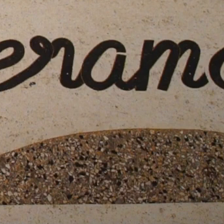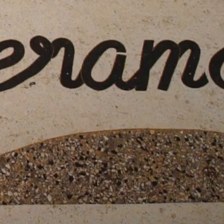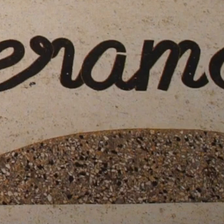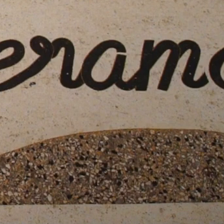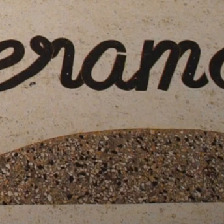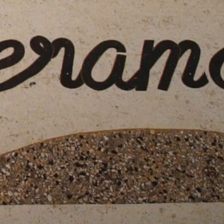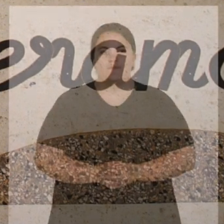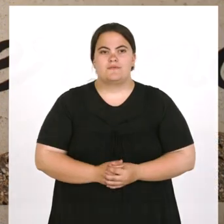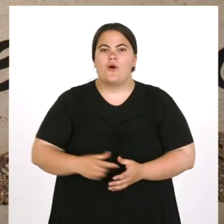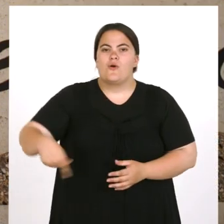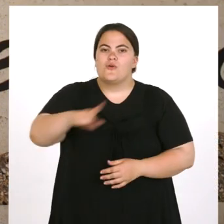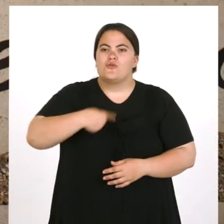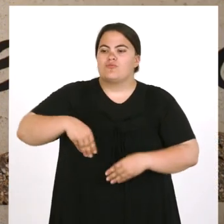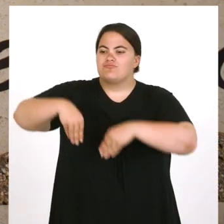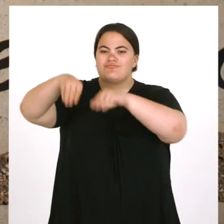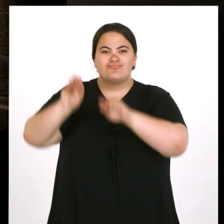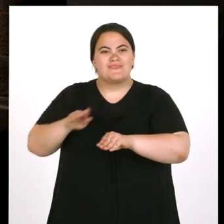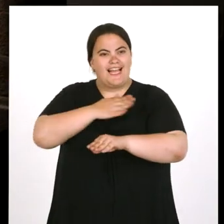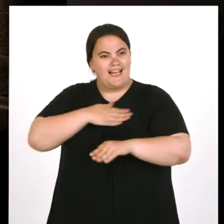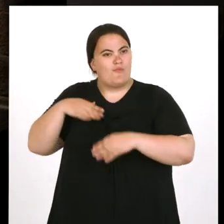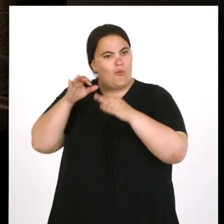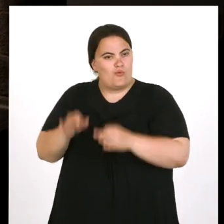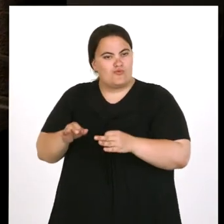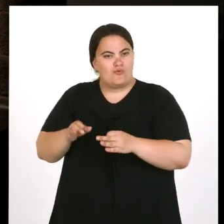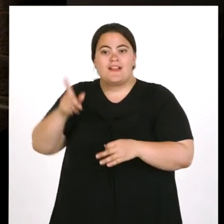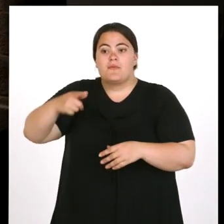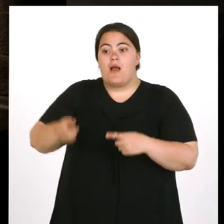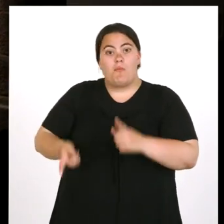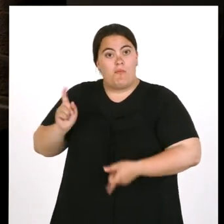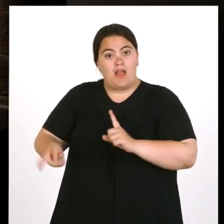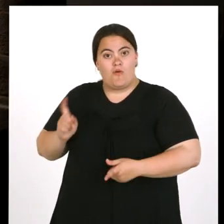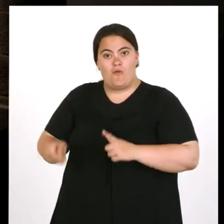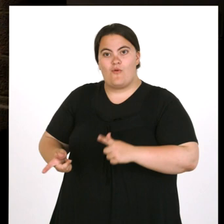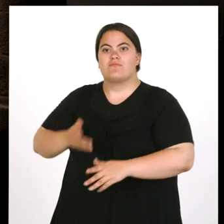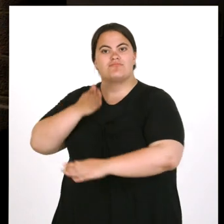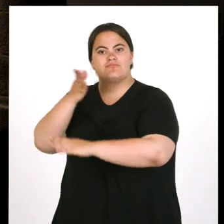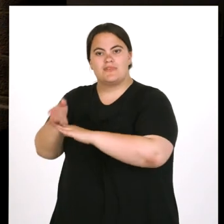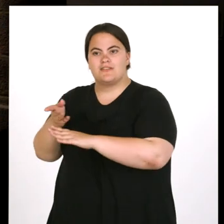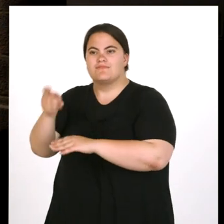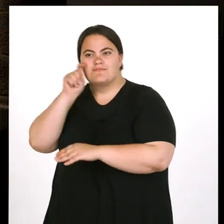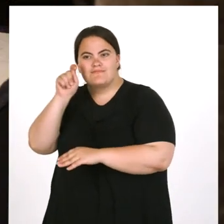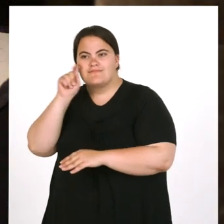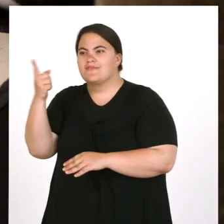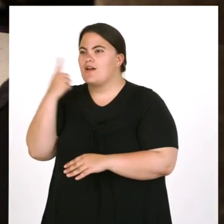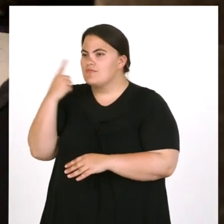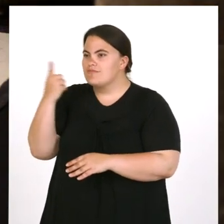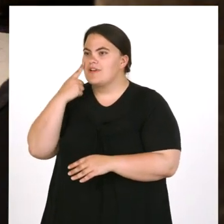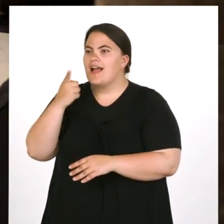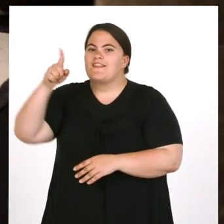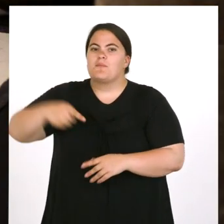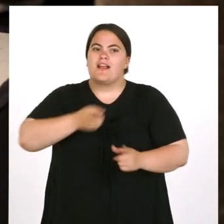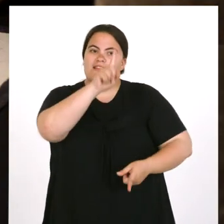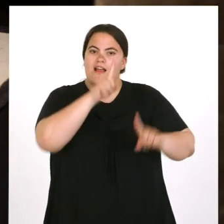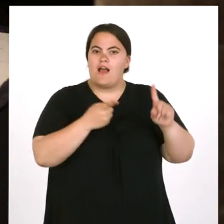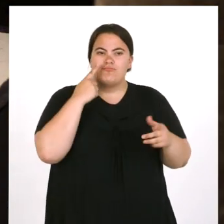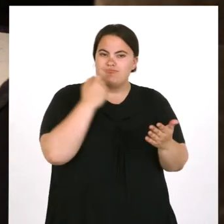Queríamos que fueran alfombras, precisamente. Nos acercamos a México a ver si era posible hacer algo allí, Tailandia